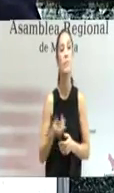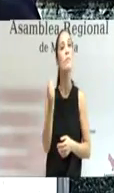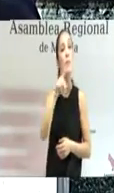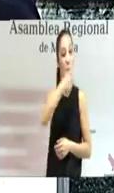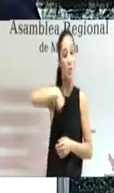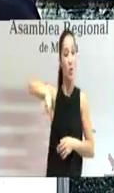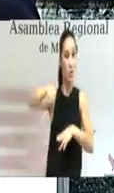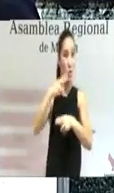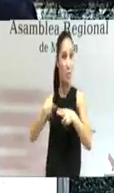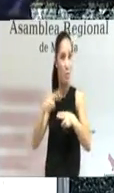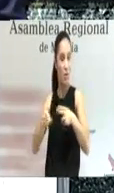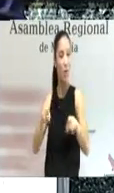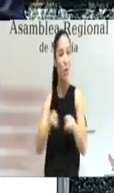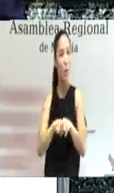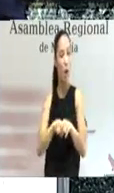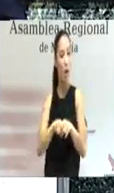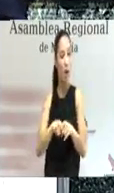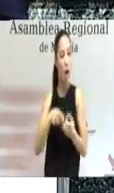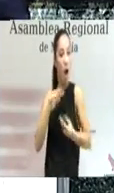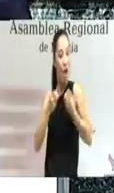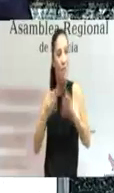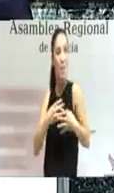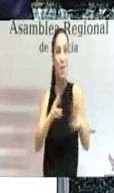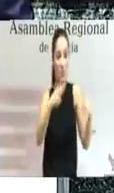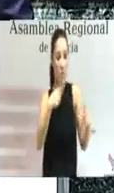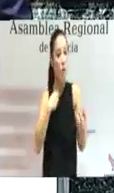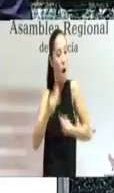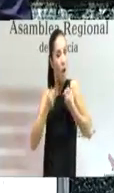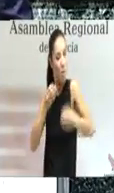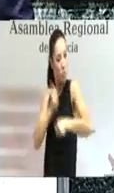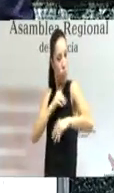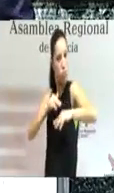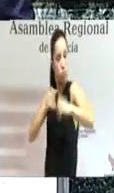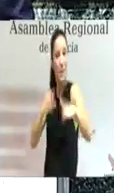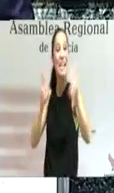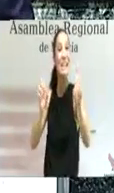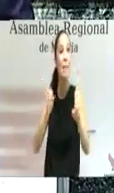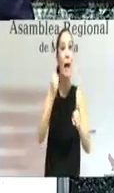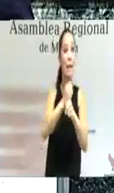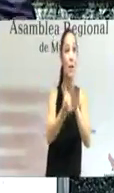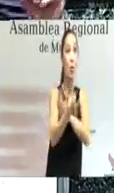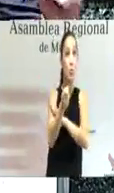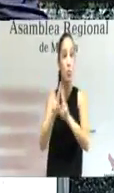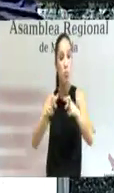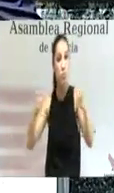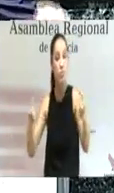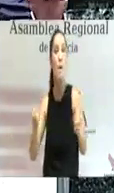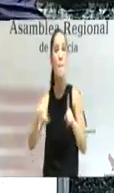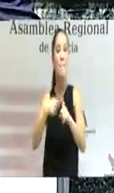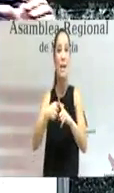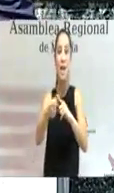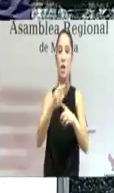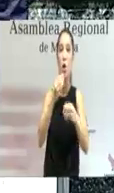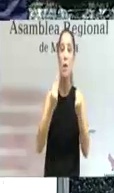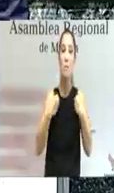capaces de estar a la altura de lo que esperaban de nosotros para la creación de empleo y las cifras que he dado antes para garantizar su estabilidad su